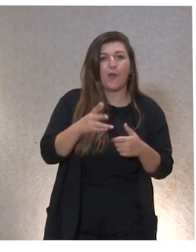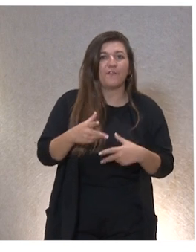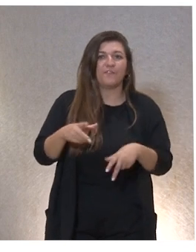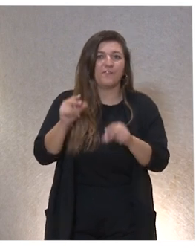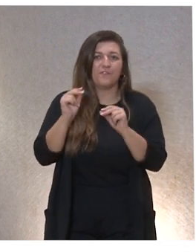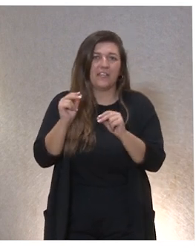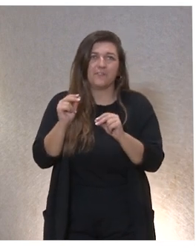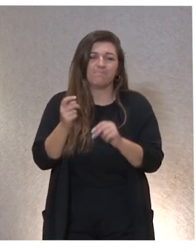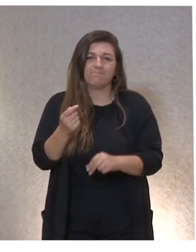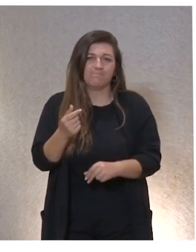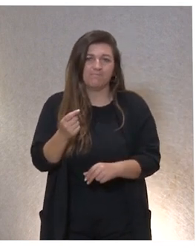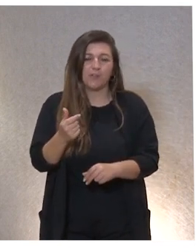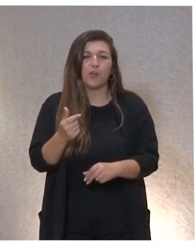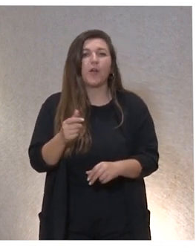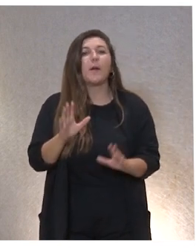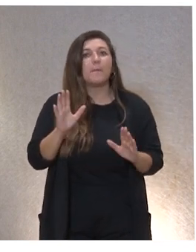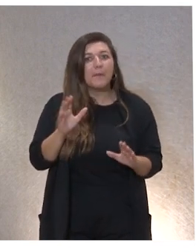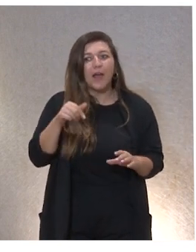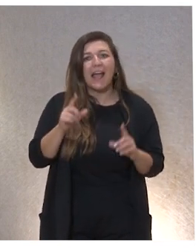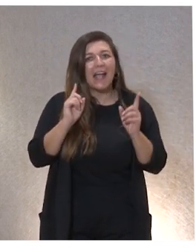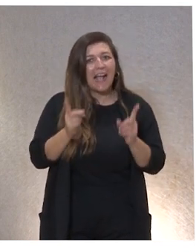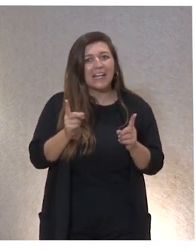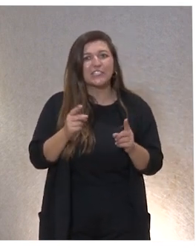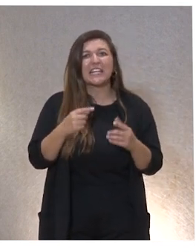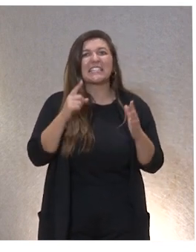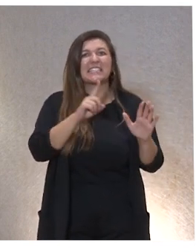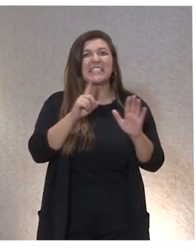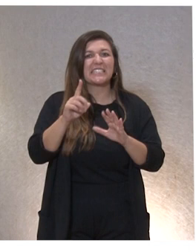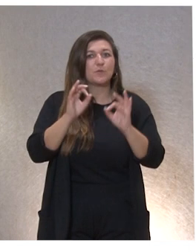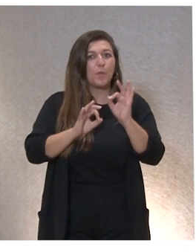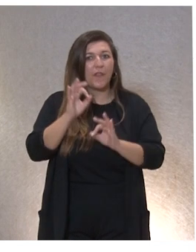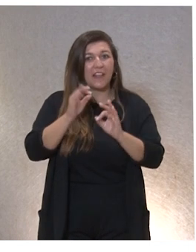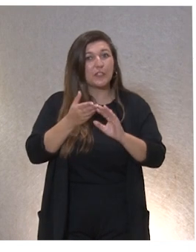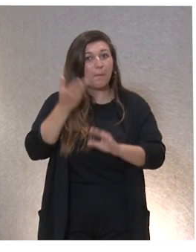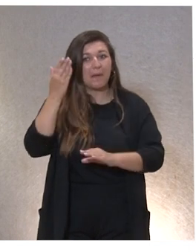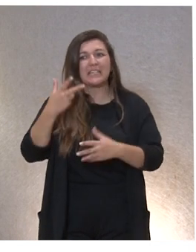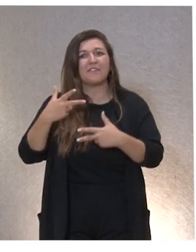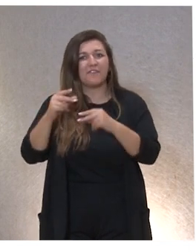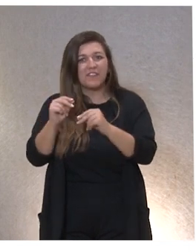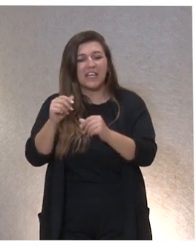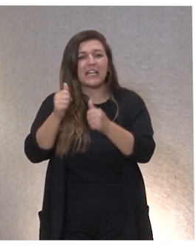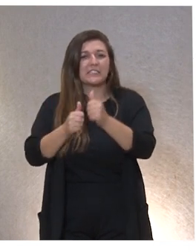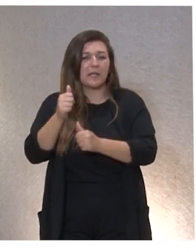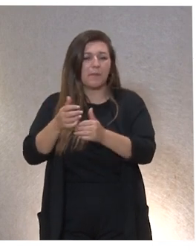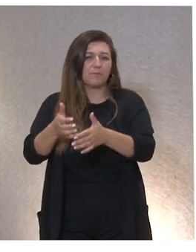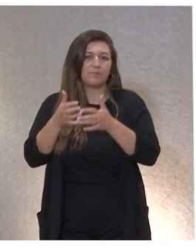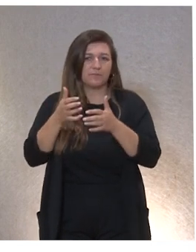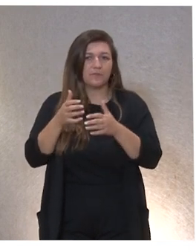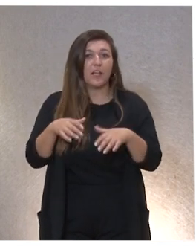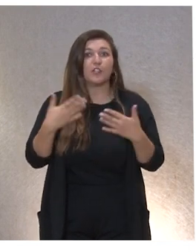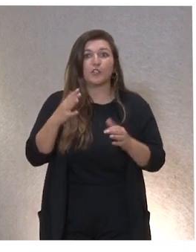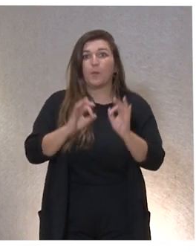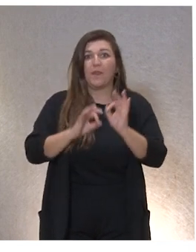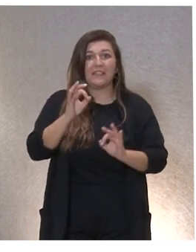y que aprueba el examen de competencias en este caso más del 66% lo ha acabado y ha aprobado el examen o sea que el